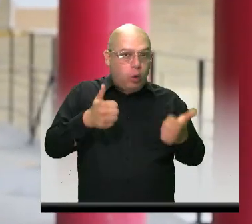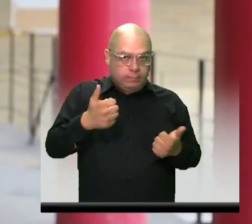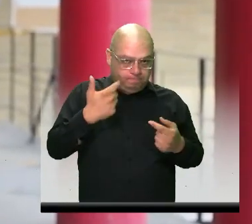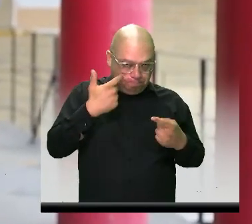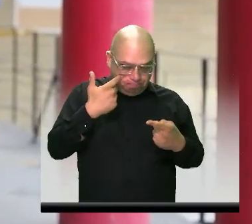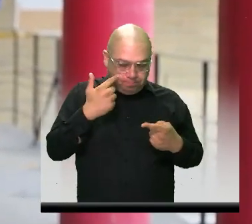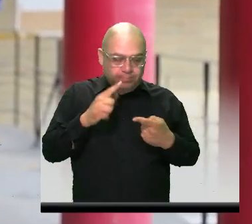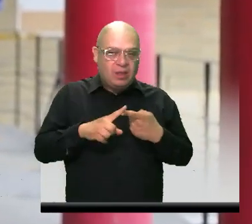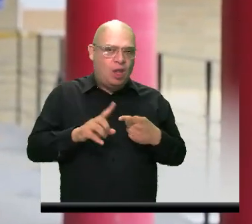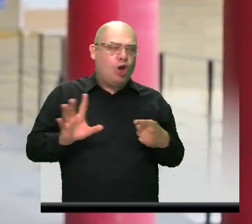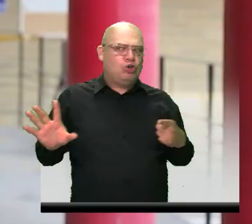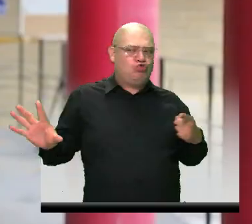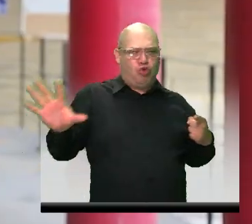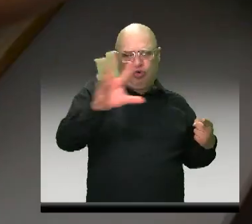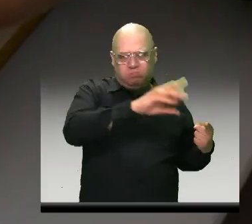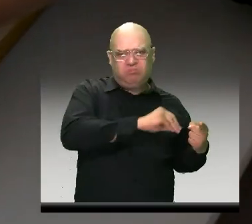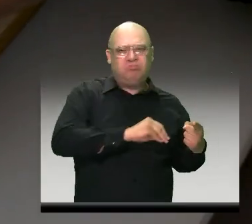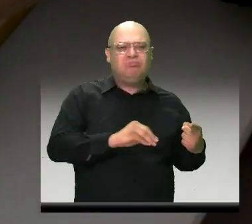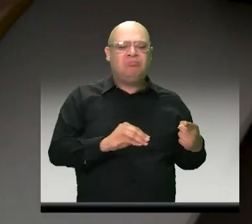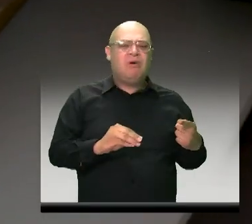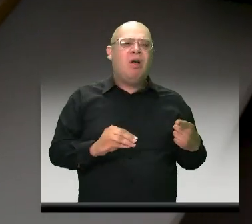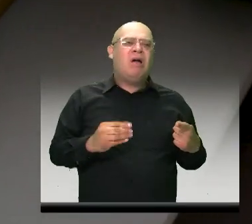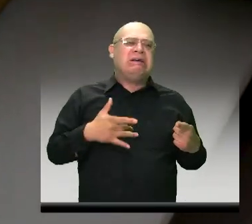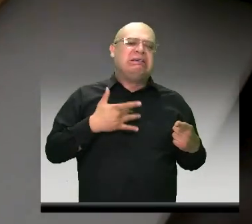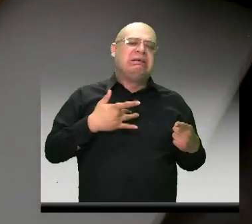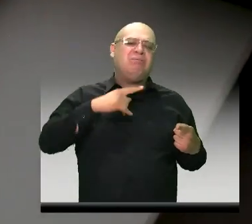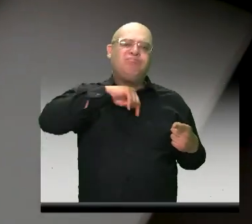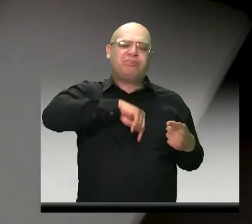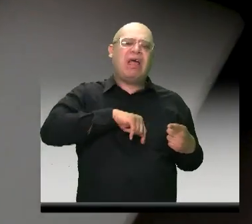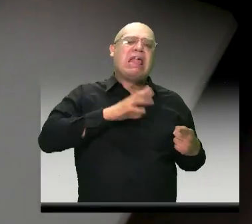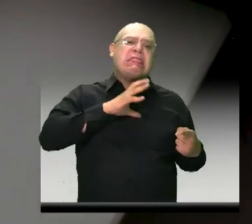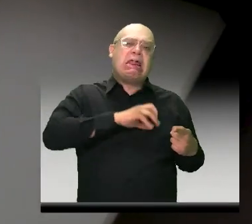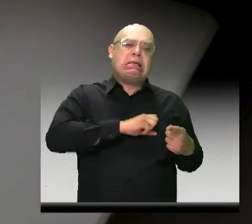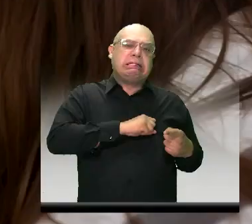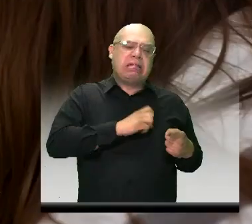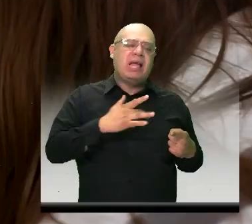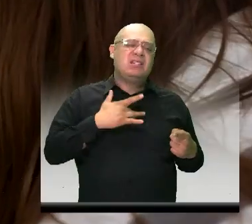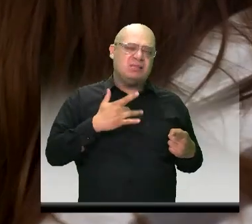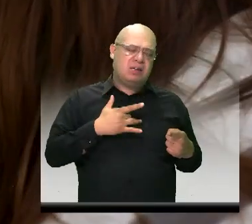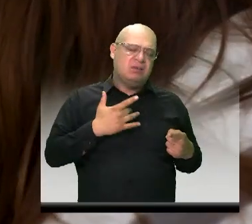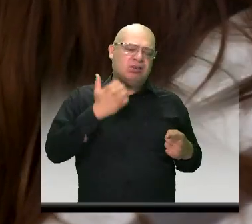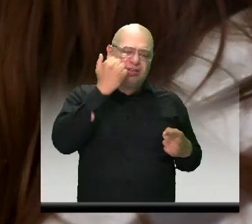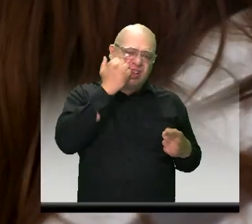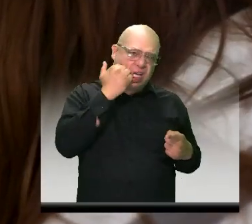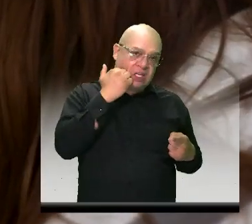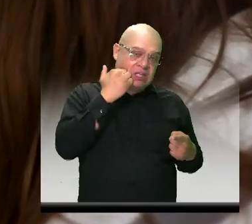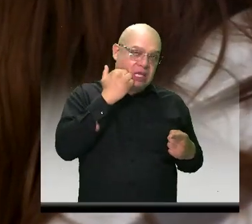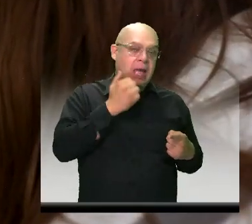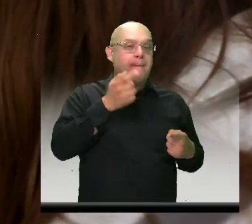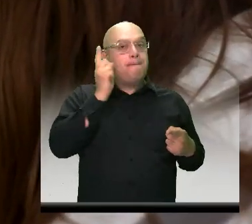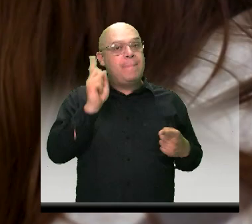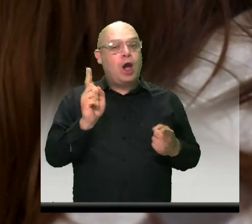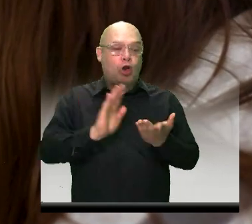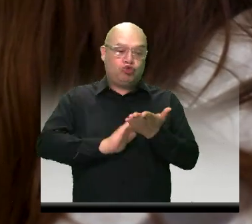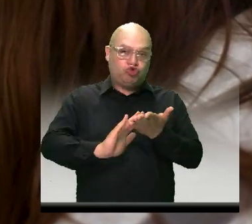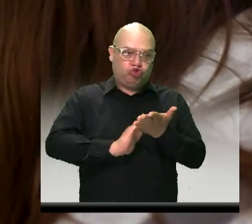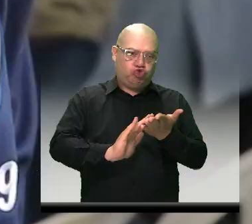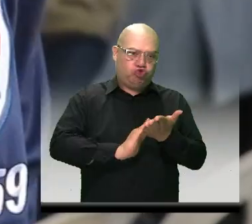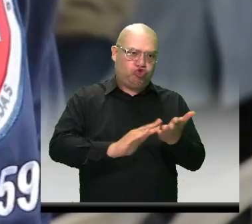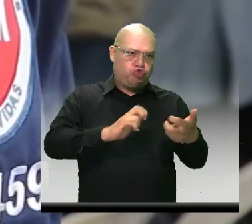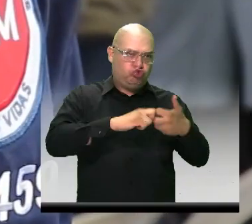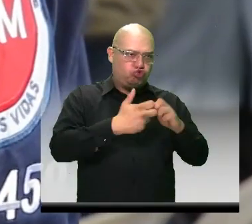algún momento pasamos por momentos de tristeza, pero si contamos con las habilidades para resolver esas dificultades,